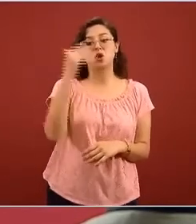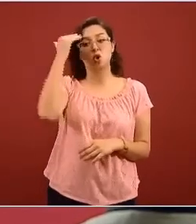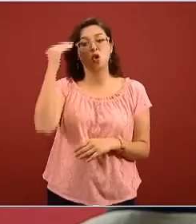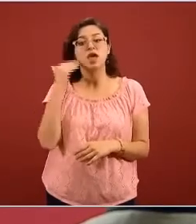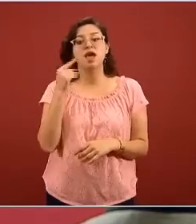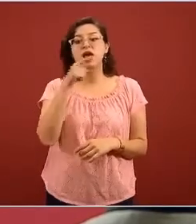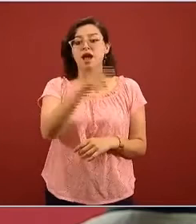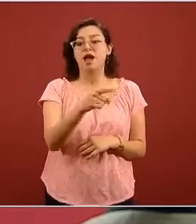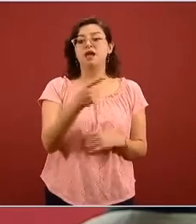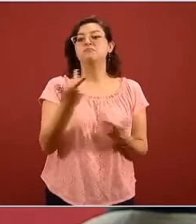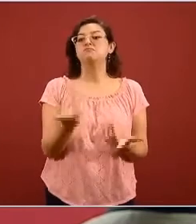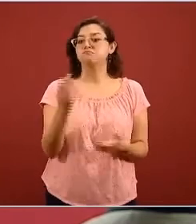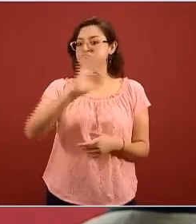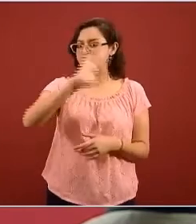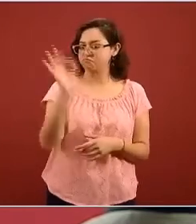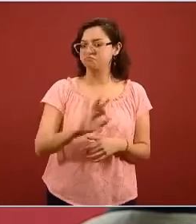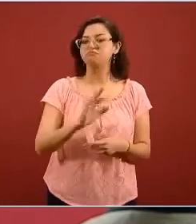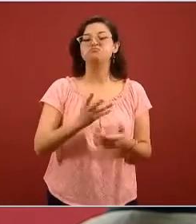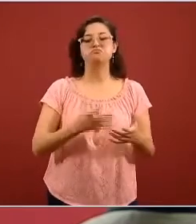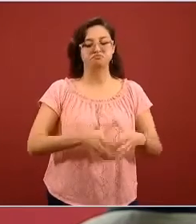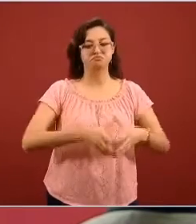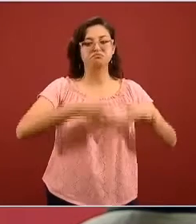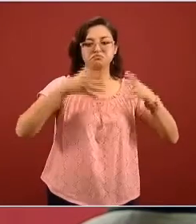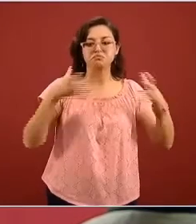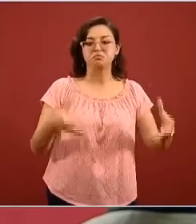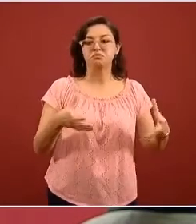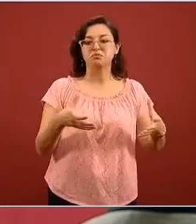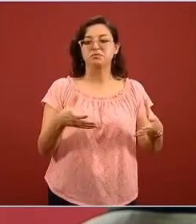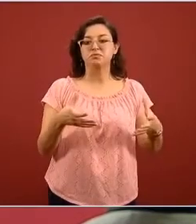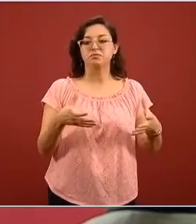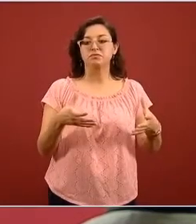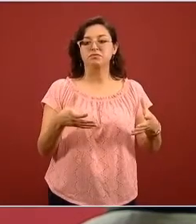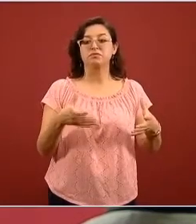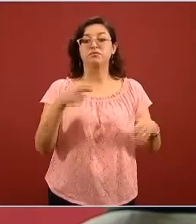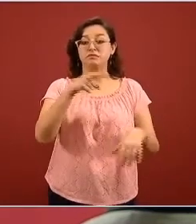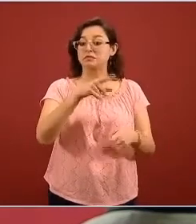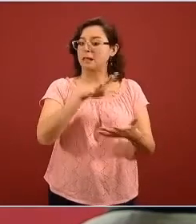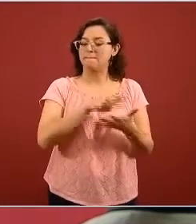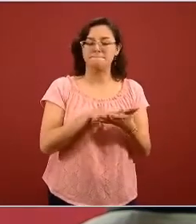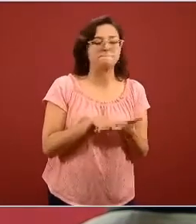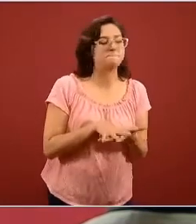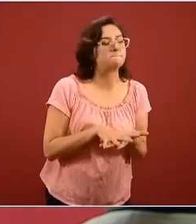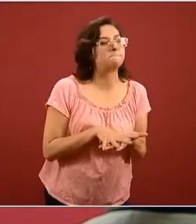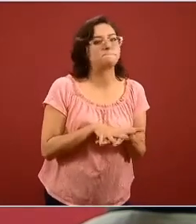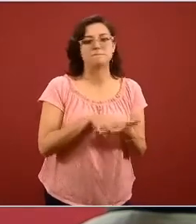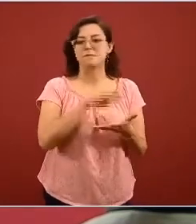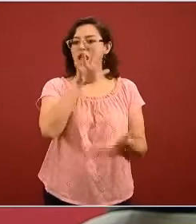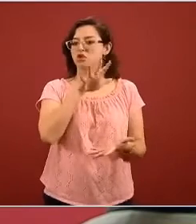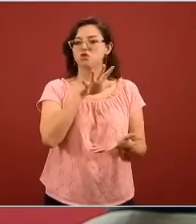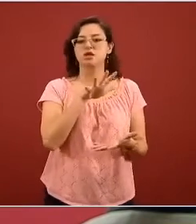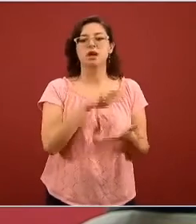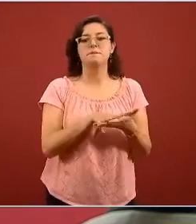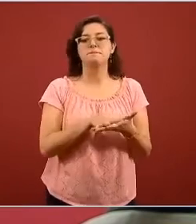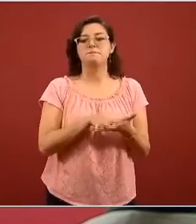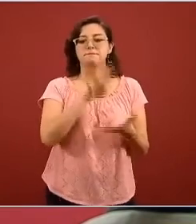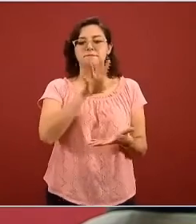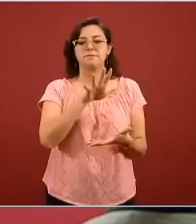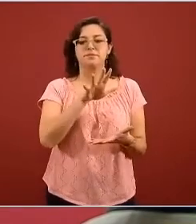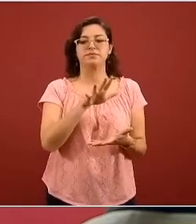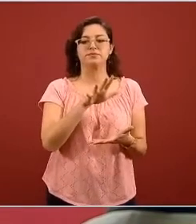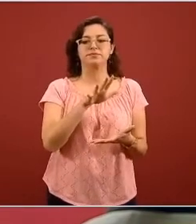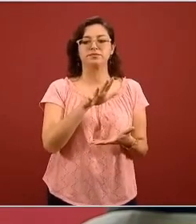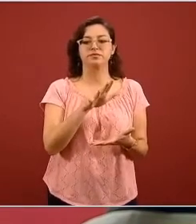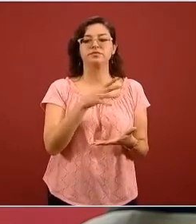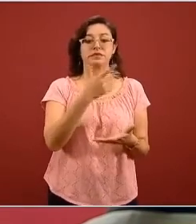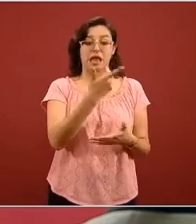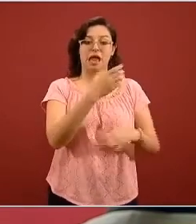un porcentaje bastante alto y una parte mayoritaria muy mayoritaria proviene de